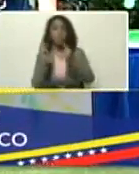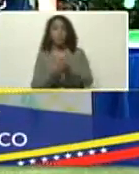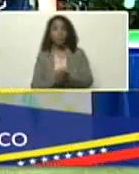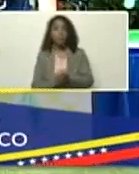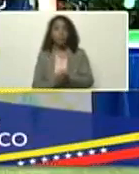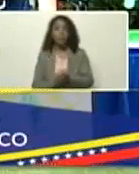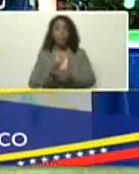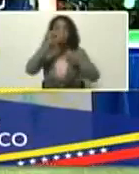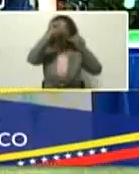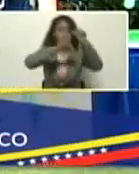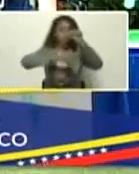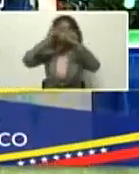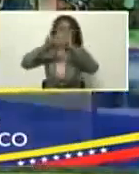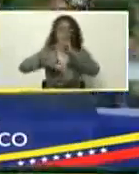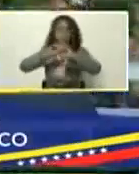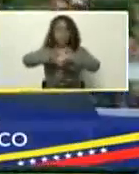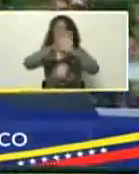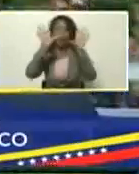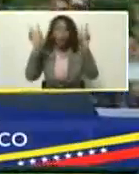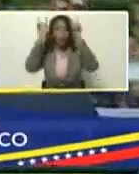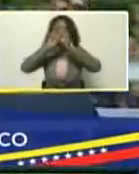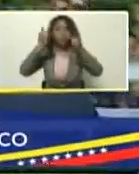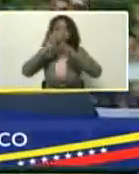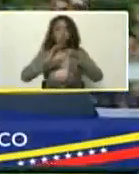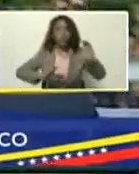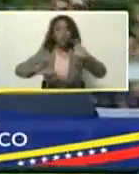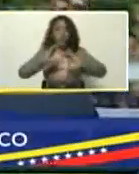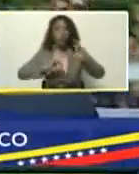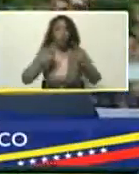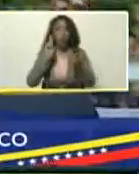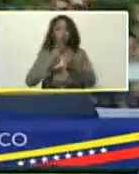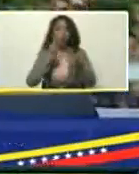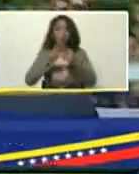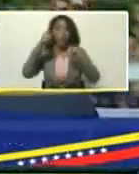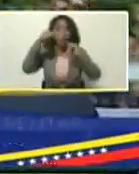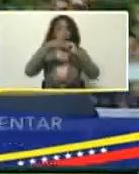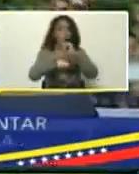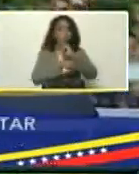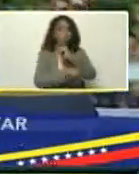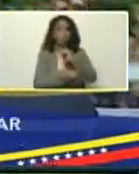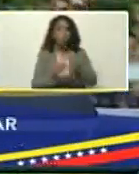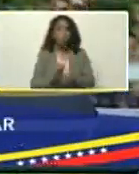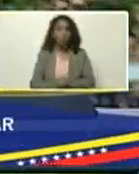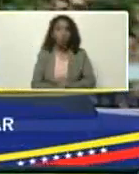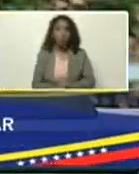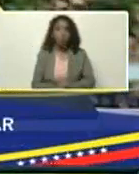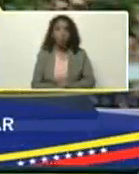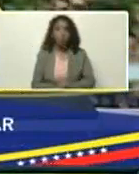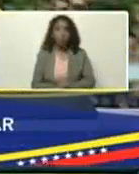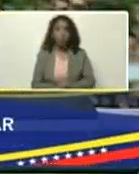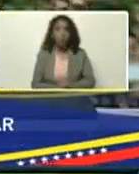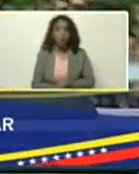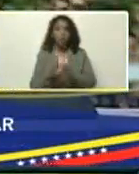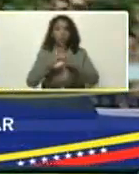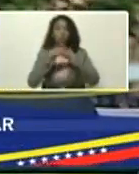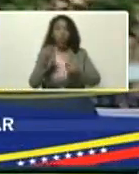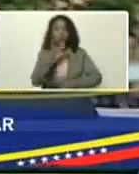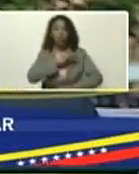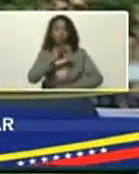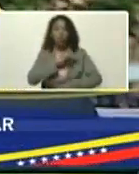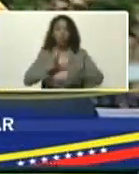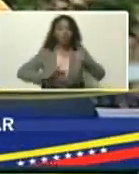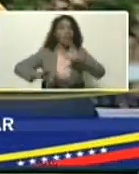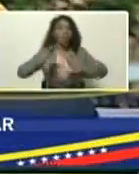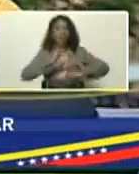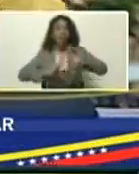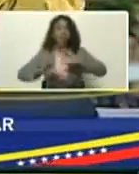del diagnóstico preciso, de la investigación científica, del conocimiento profundo, esto es el socialismo científico,